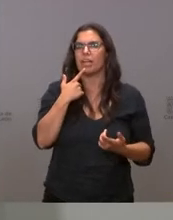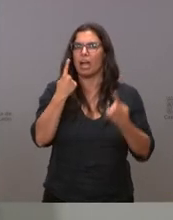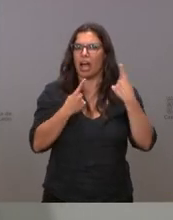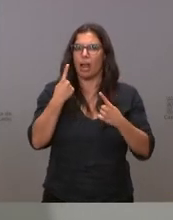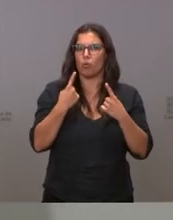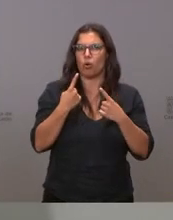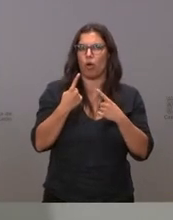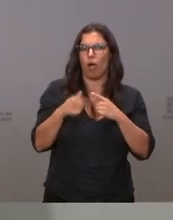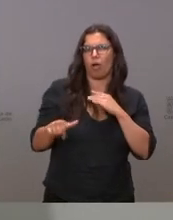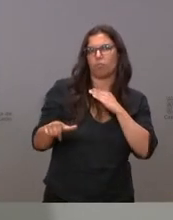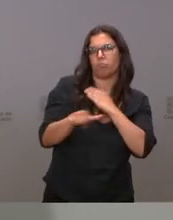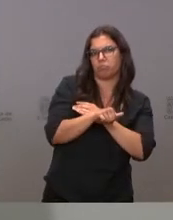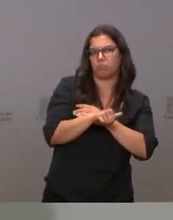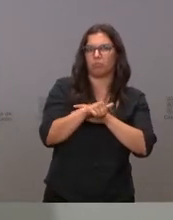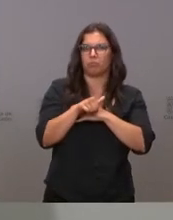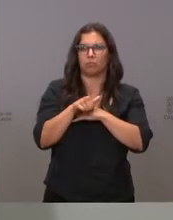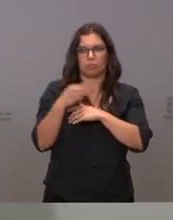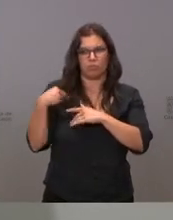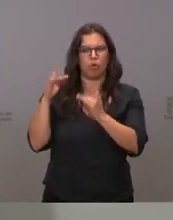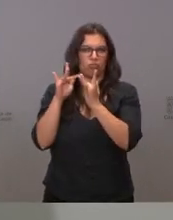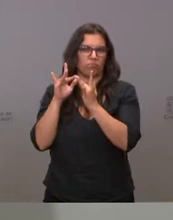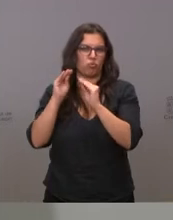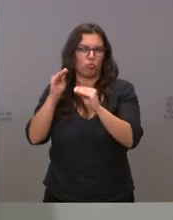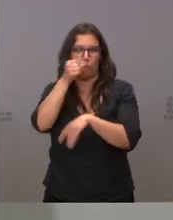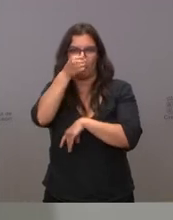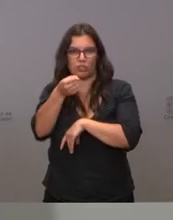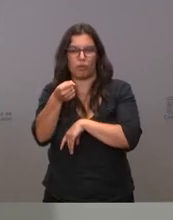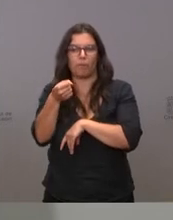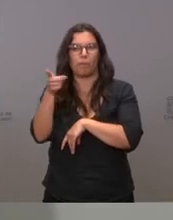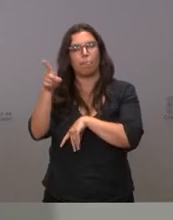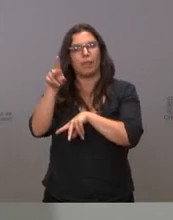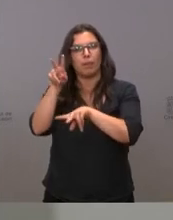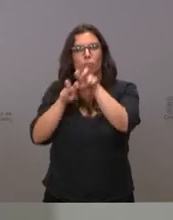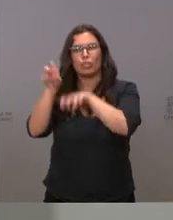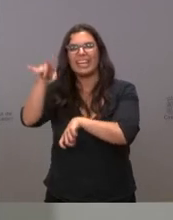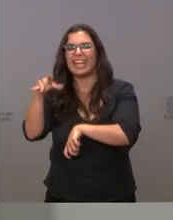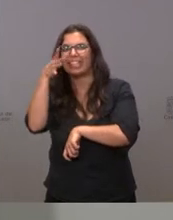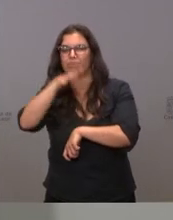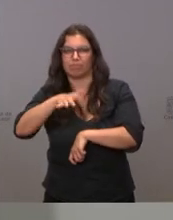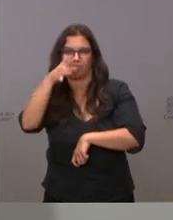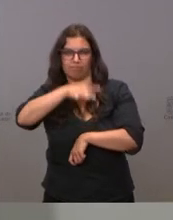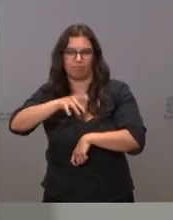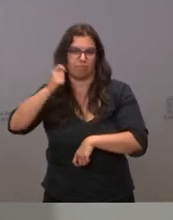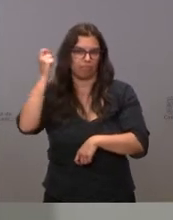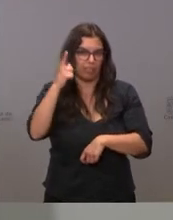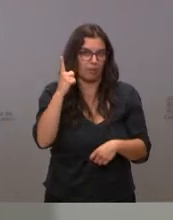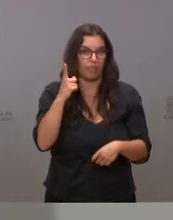perfiles troles cercanos a su propio partido y nos dejase esto de la vacunación a nosotros. ¿Qué parece